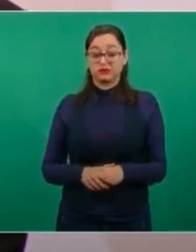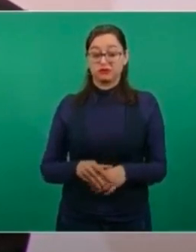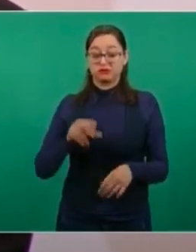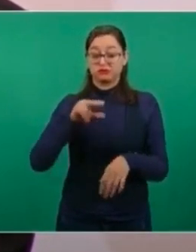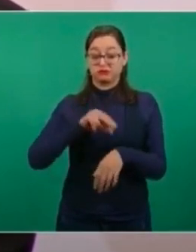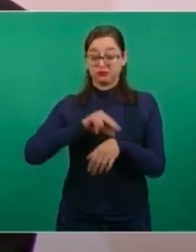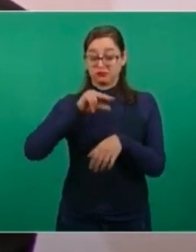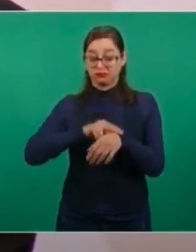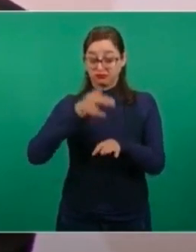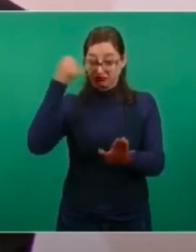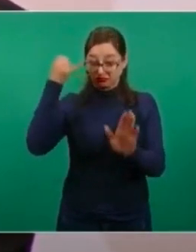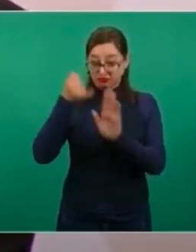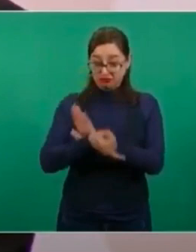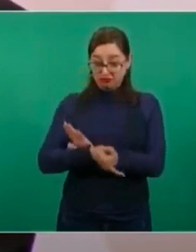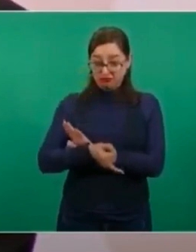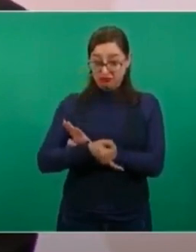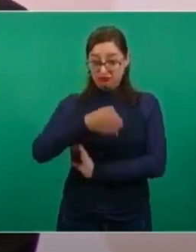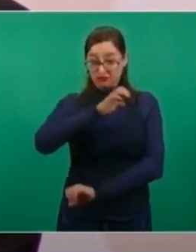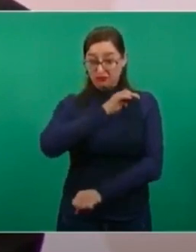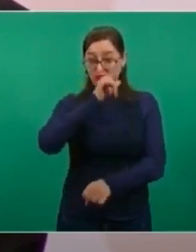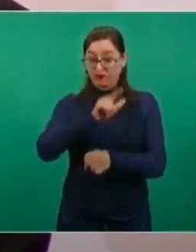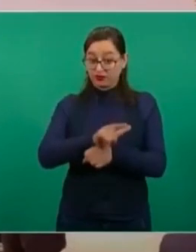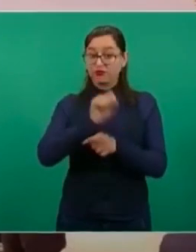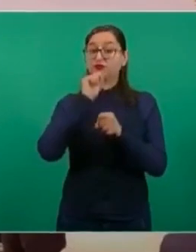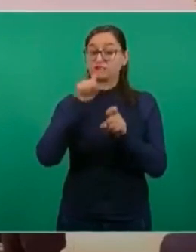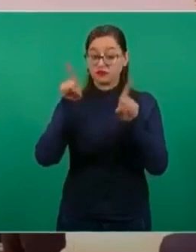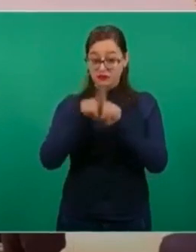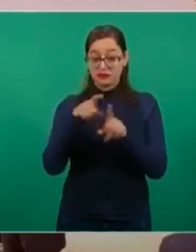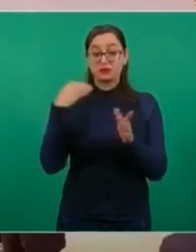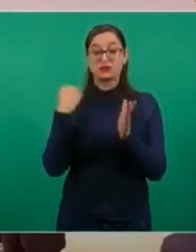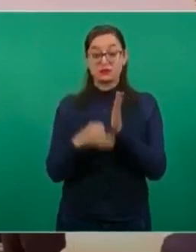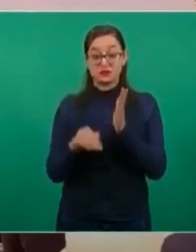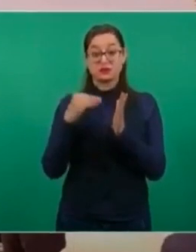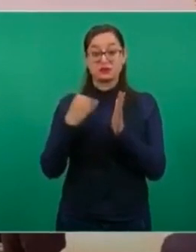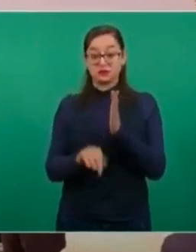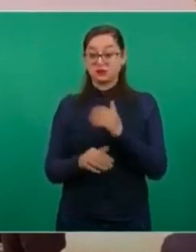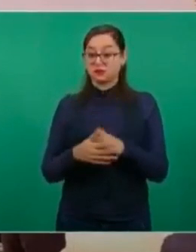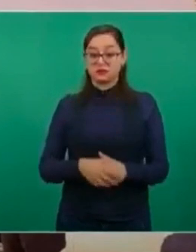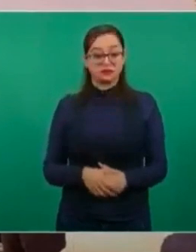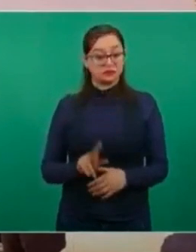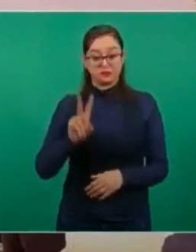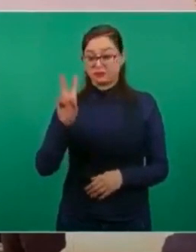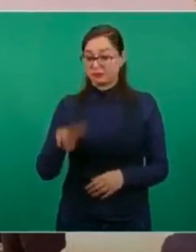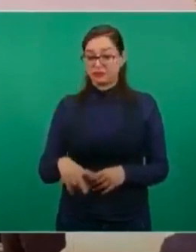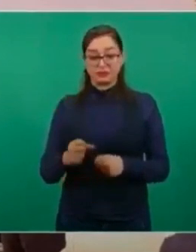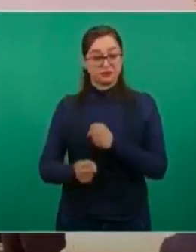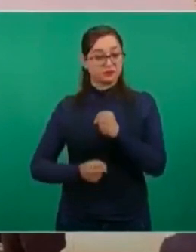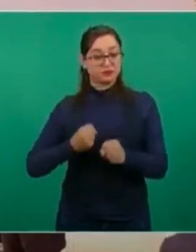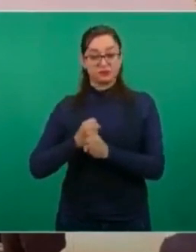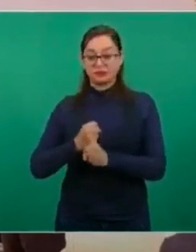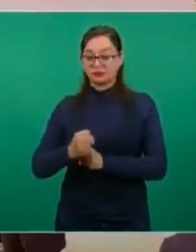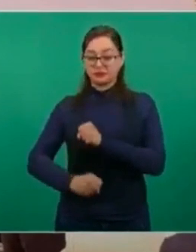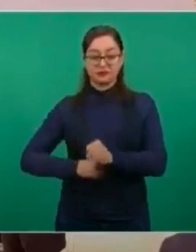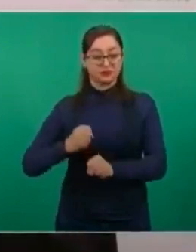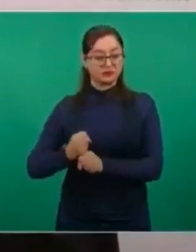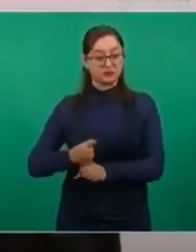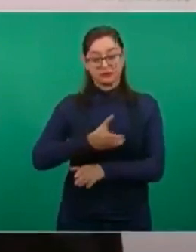especialistas porque fue un error garrafal